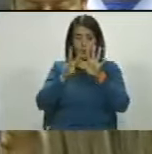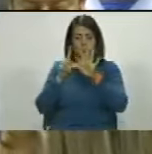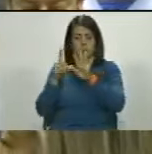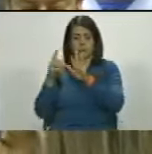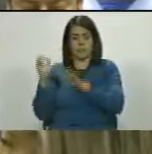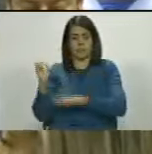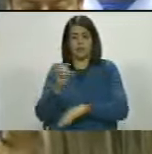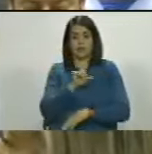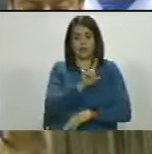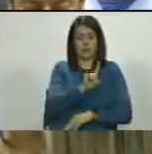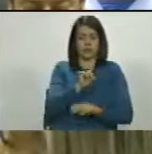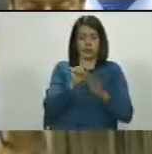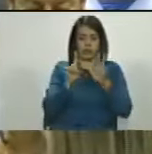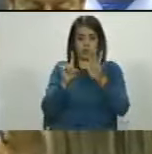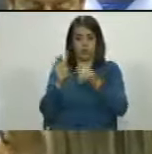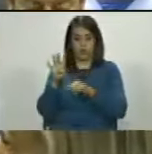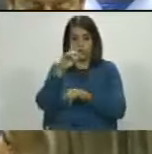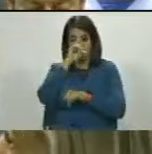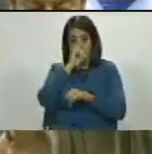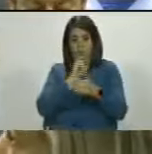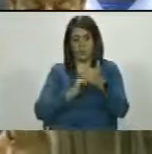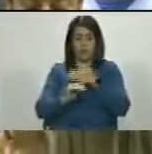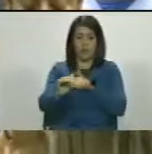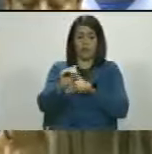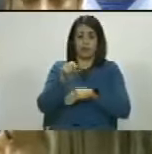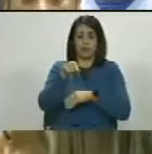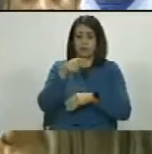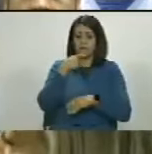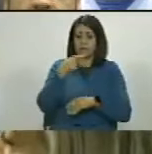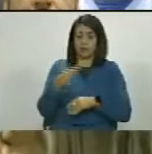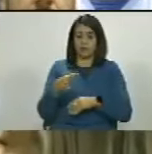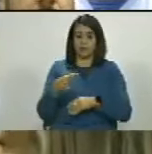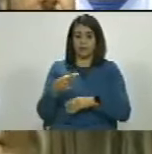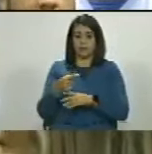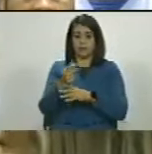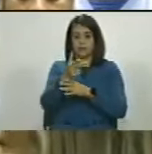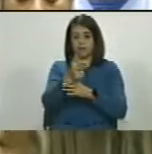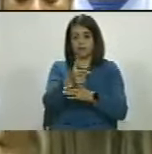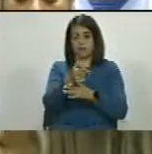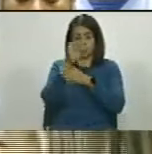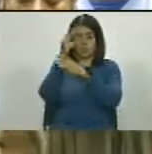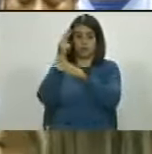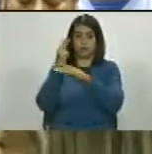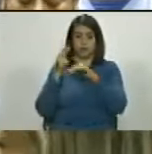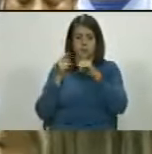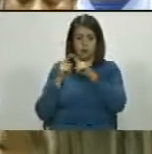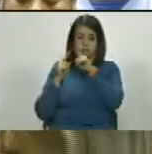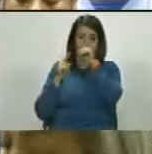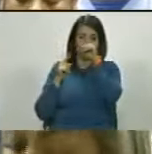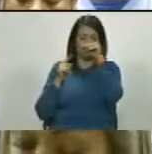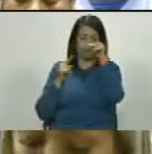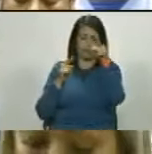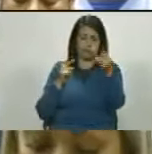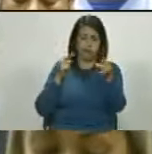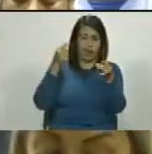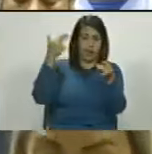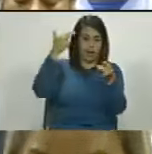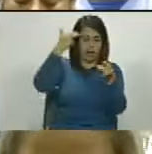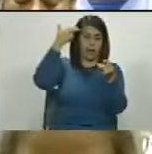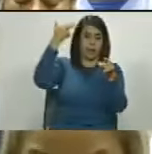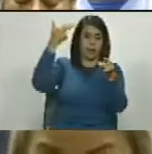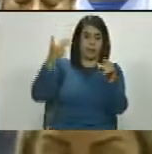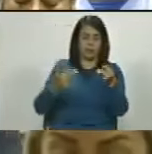164 años en el momento en que una bala perdida, un balazo en la cabeza